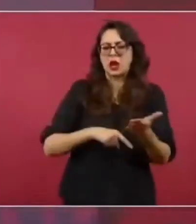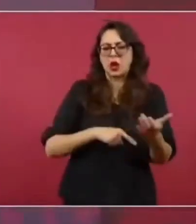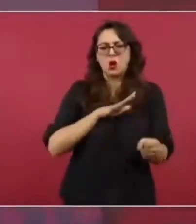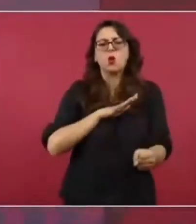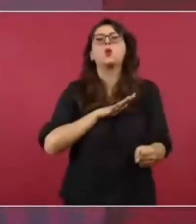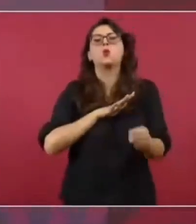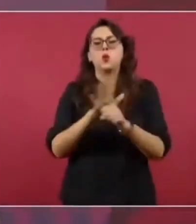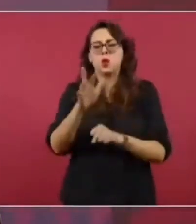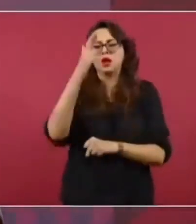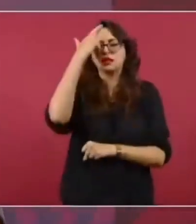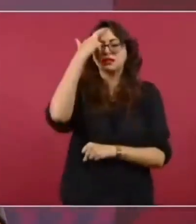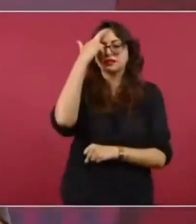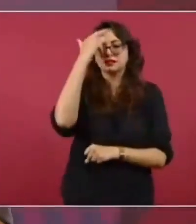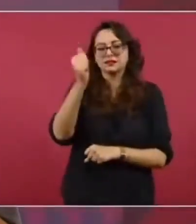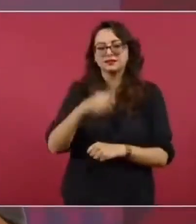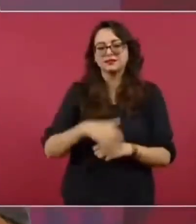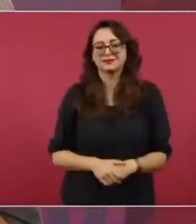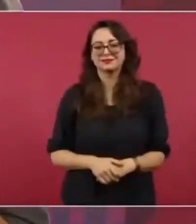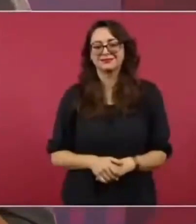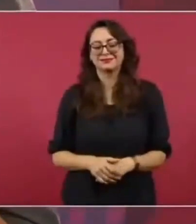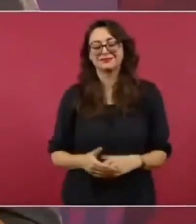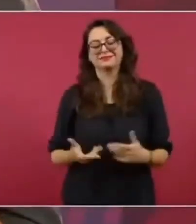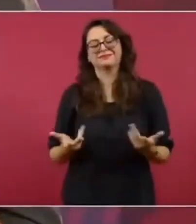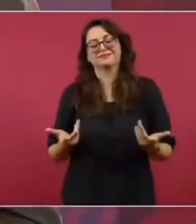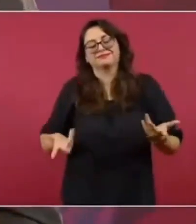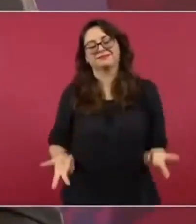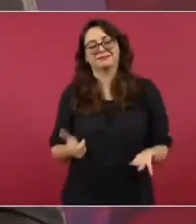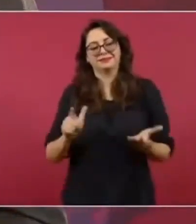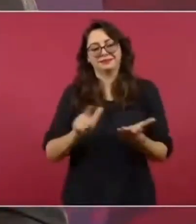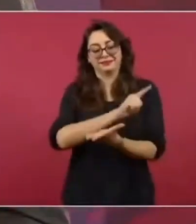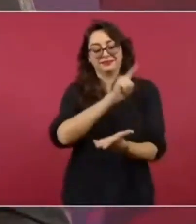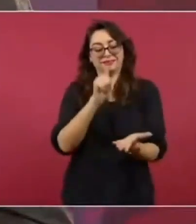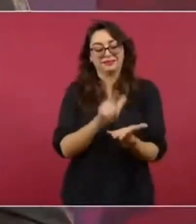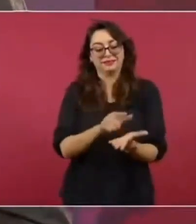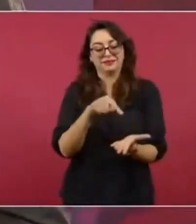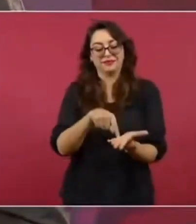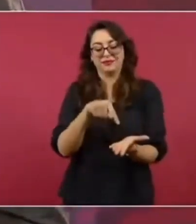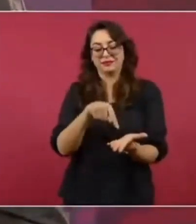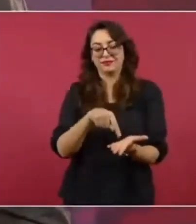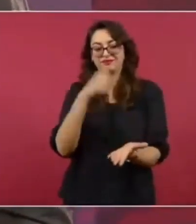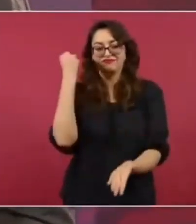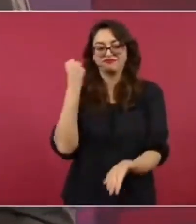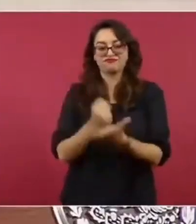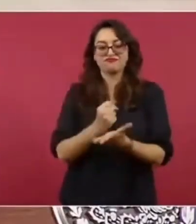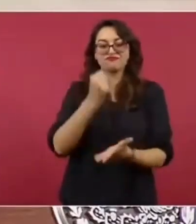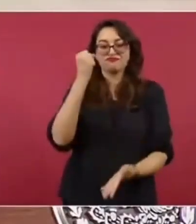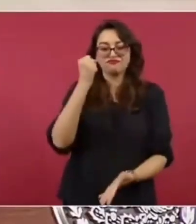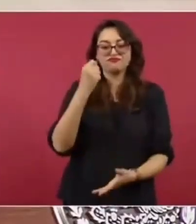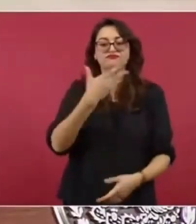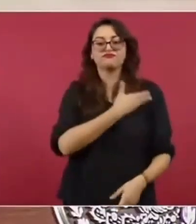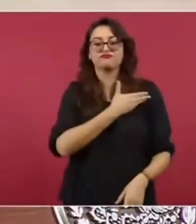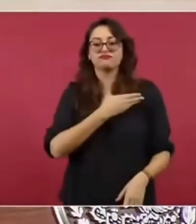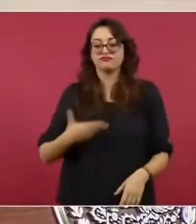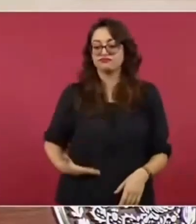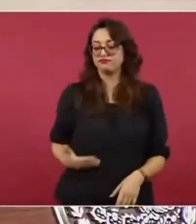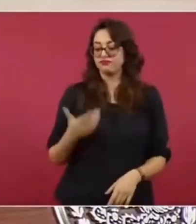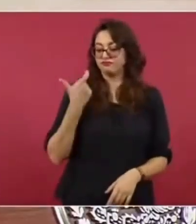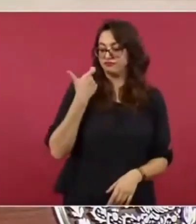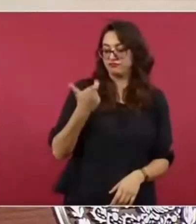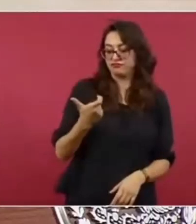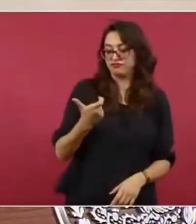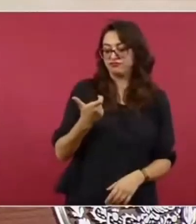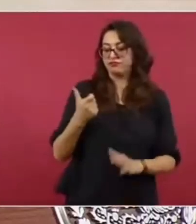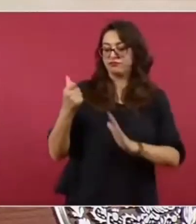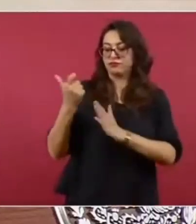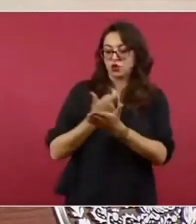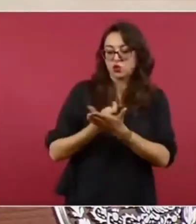ah porque en esa ley se establecía que nadie podía ganar más que el presidente